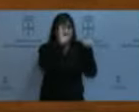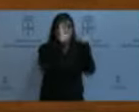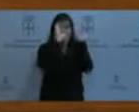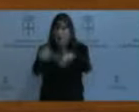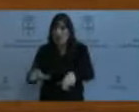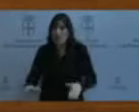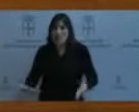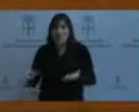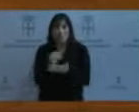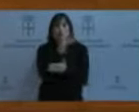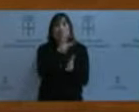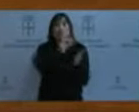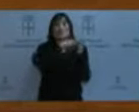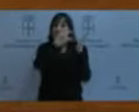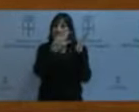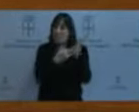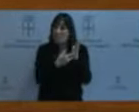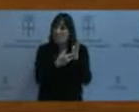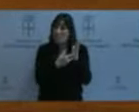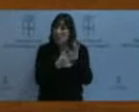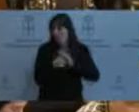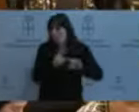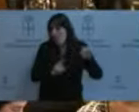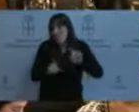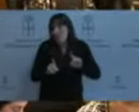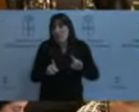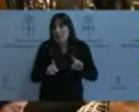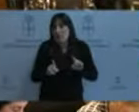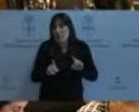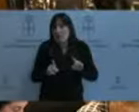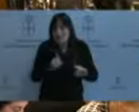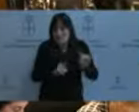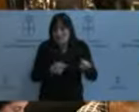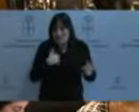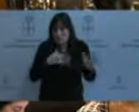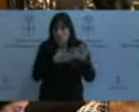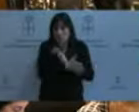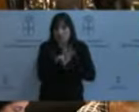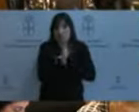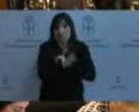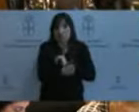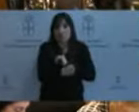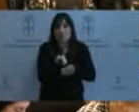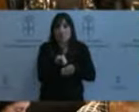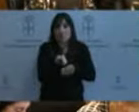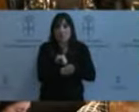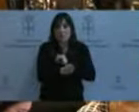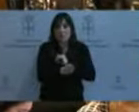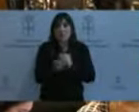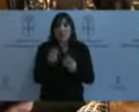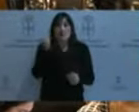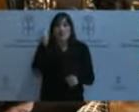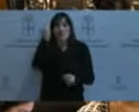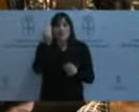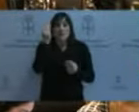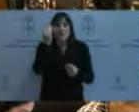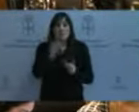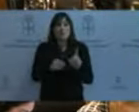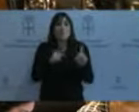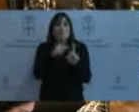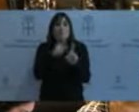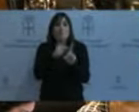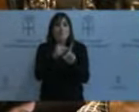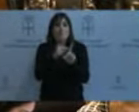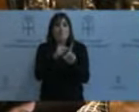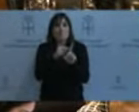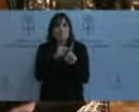de los problemas que tiene, que lo voy a decir a continuación, no se ha planteado nunca objetivos que vayan más allá de